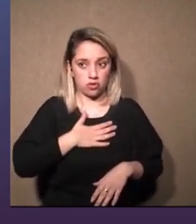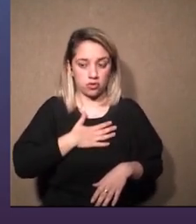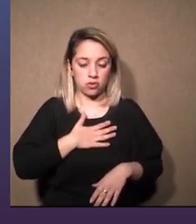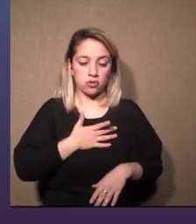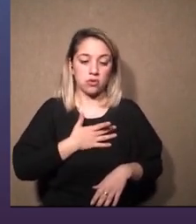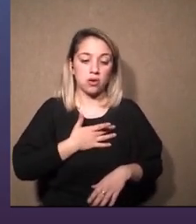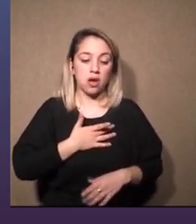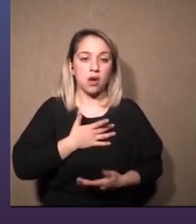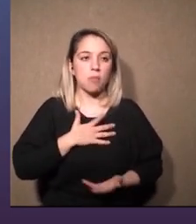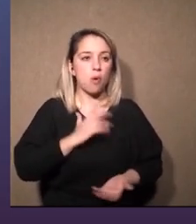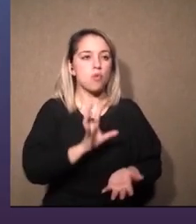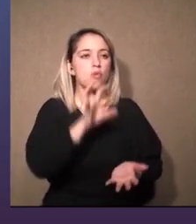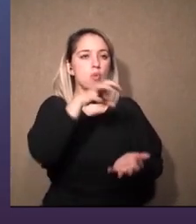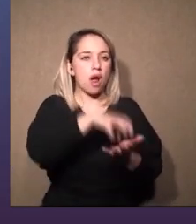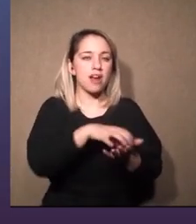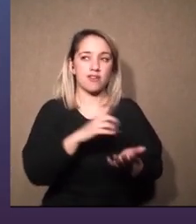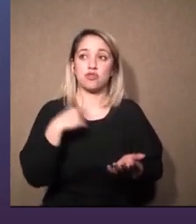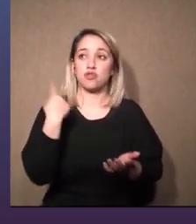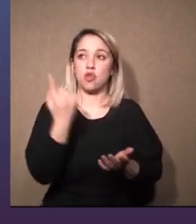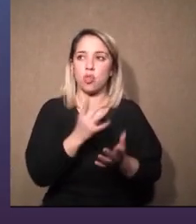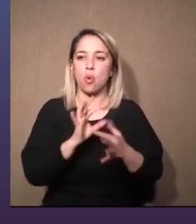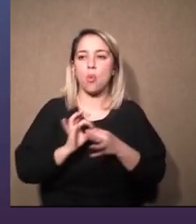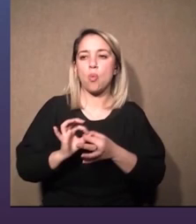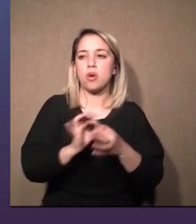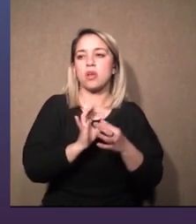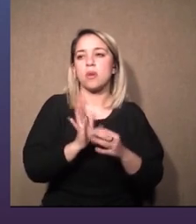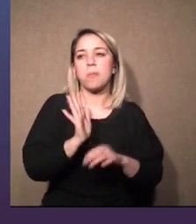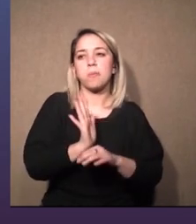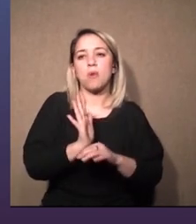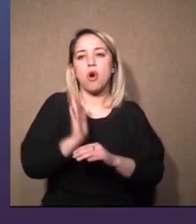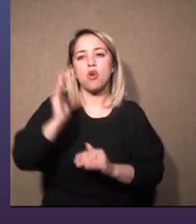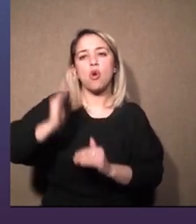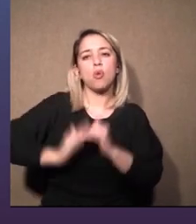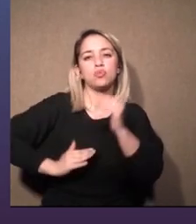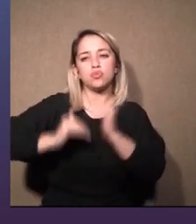construimos el país nuestro país